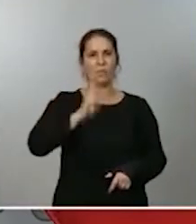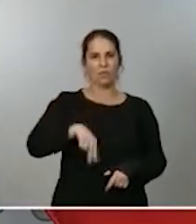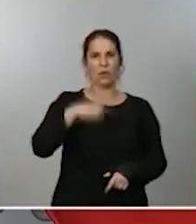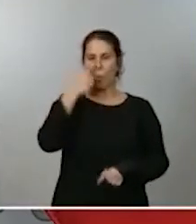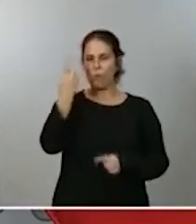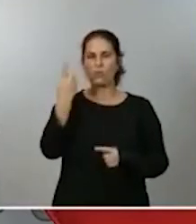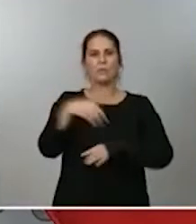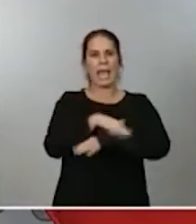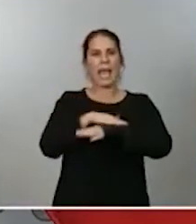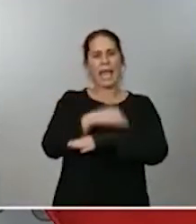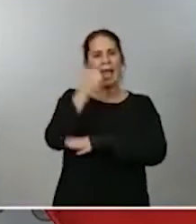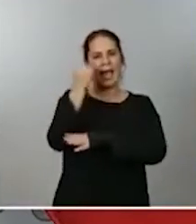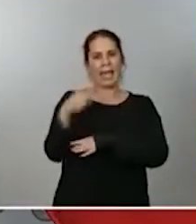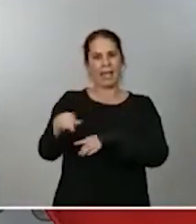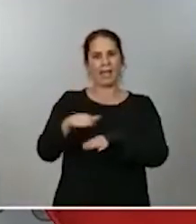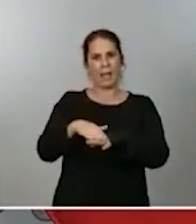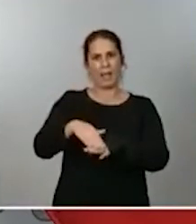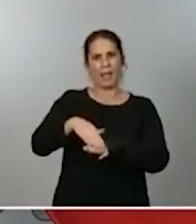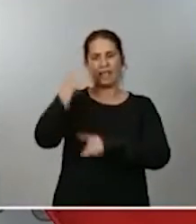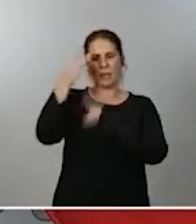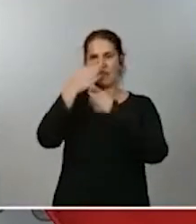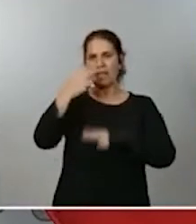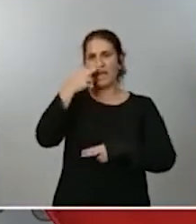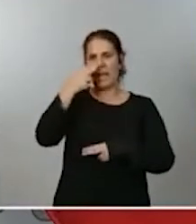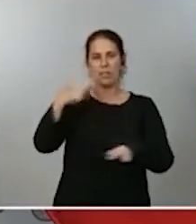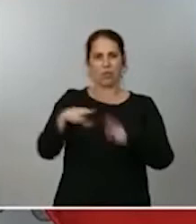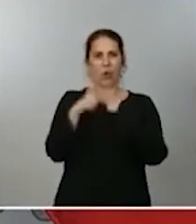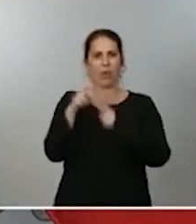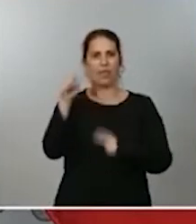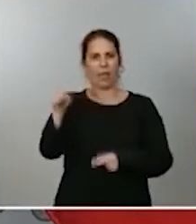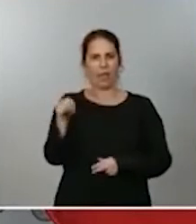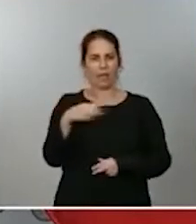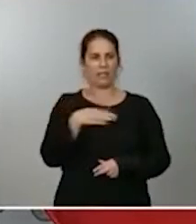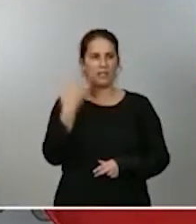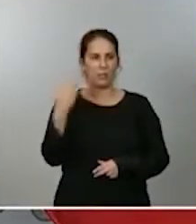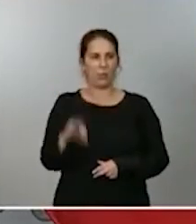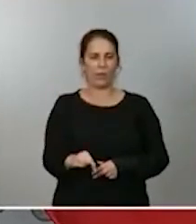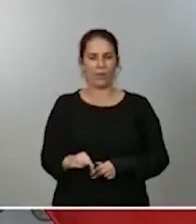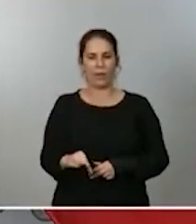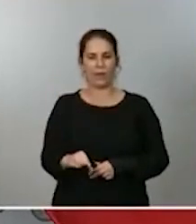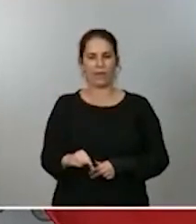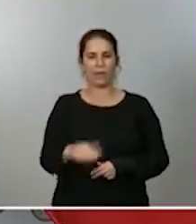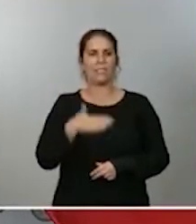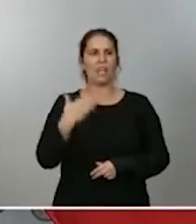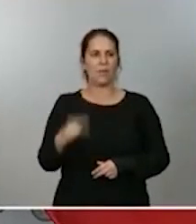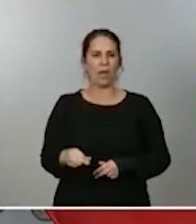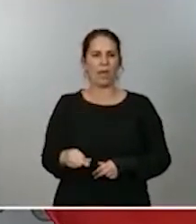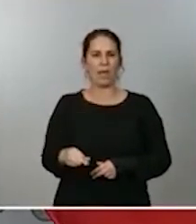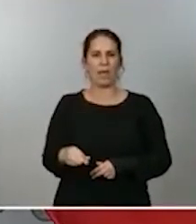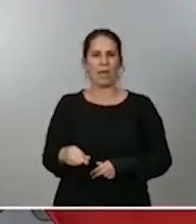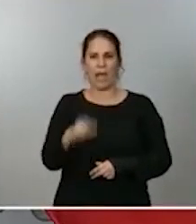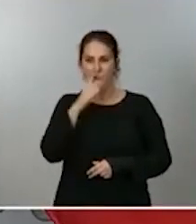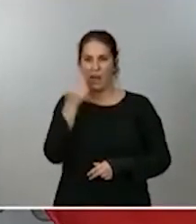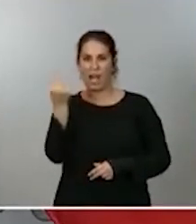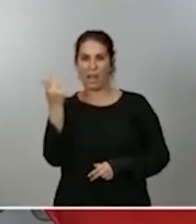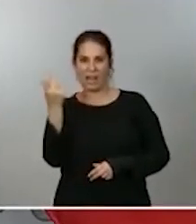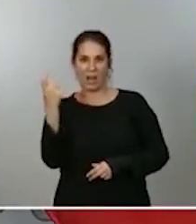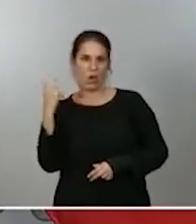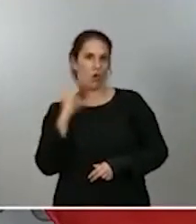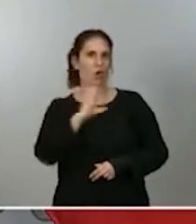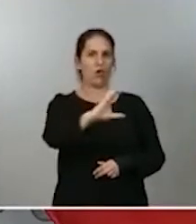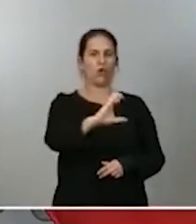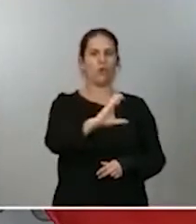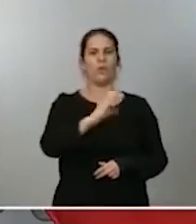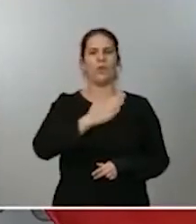actividades de interés social a las que se puede asignar este destino tributario tanto por parte del impuesto de